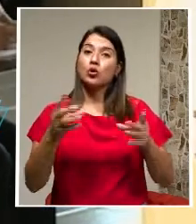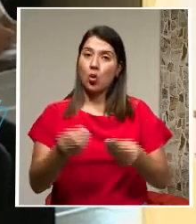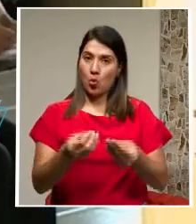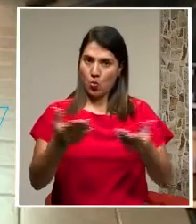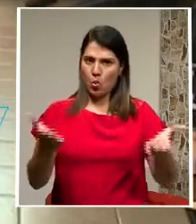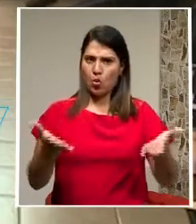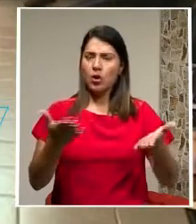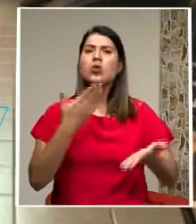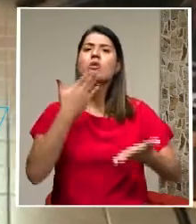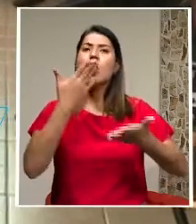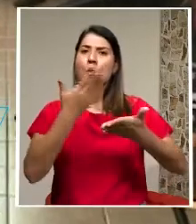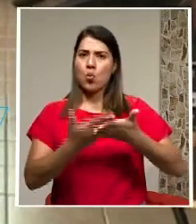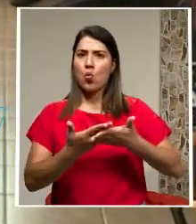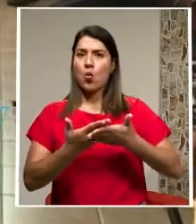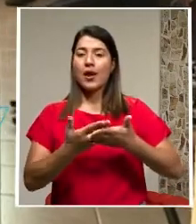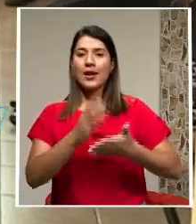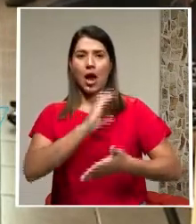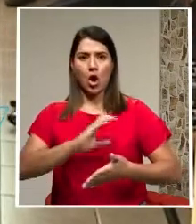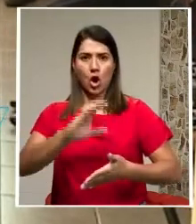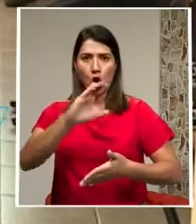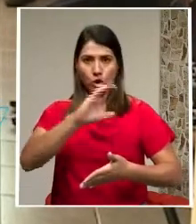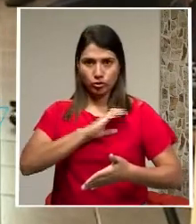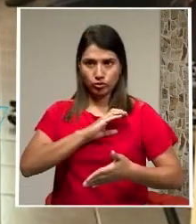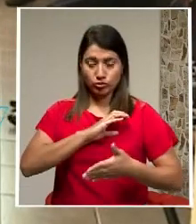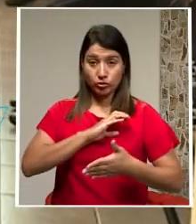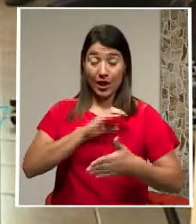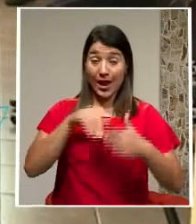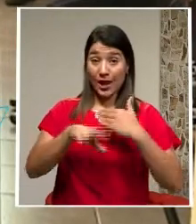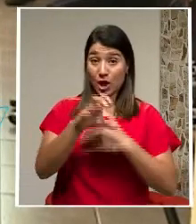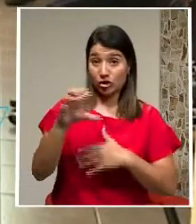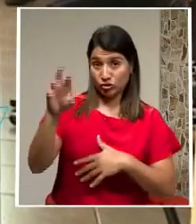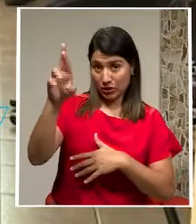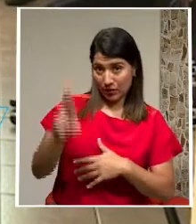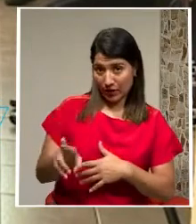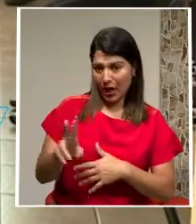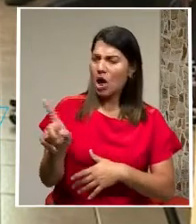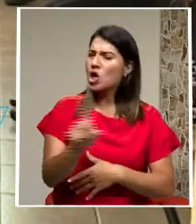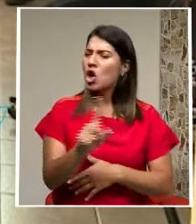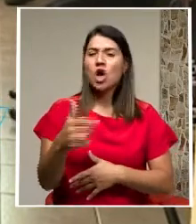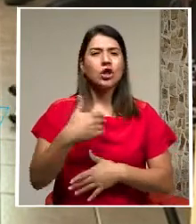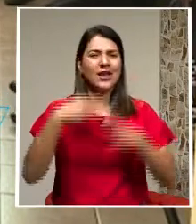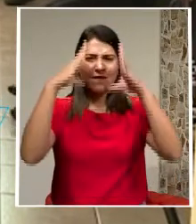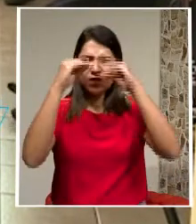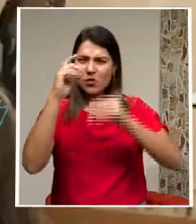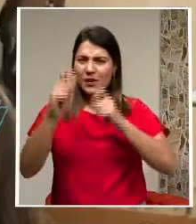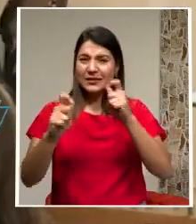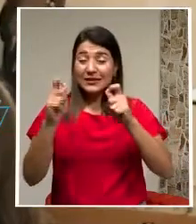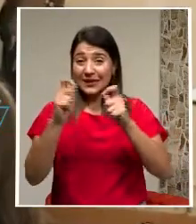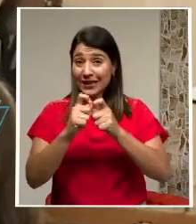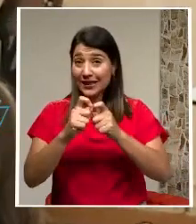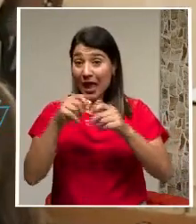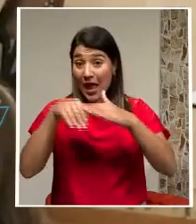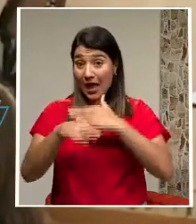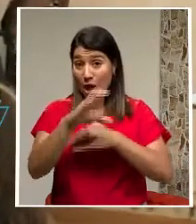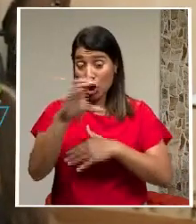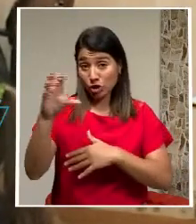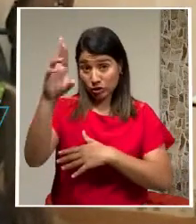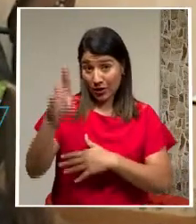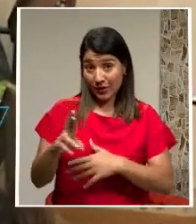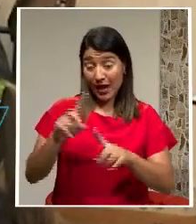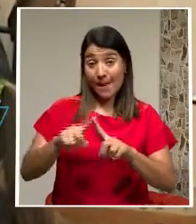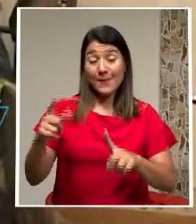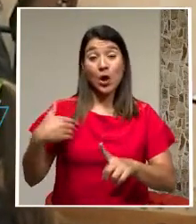comportamiento Generalizado En el resto Del país Aunque no cuenta Con datos exactos A nivel nacional Giselle Cruz Ministra de esa cartera